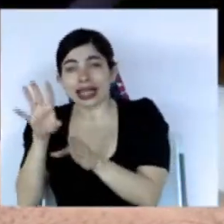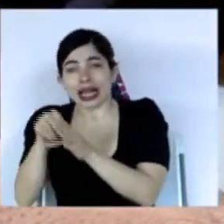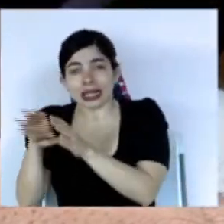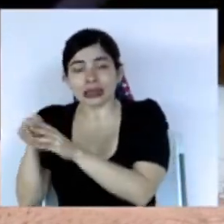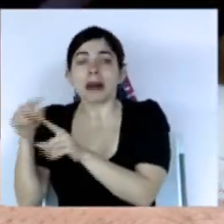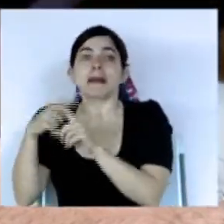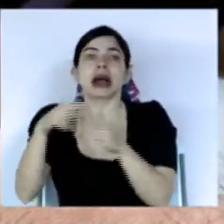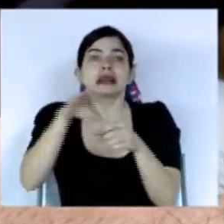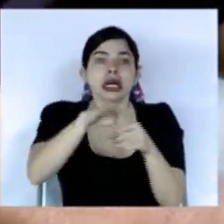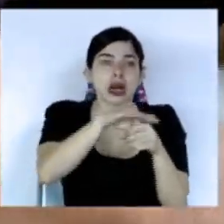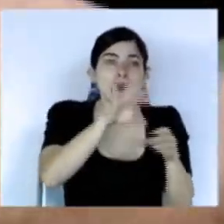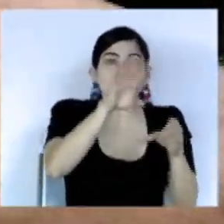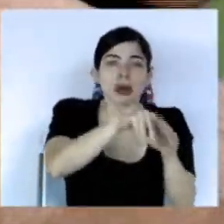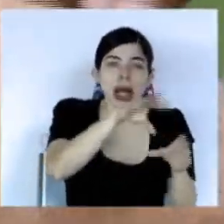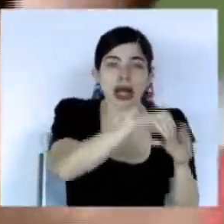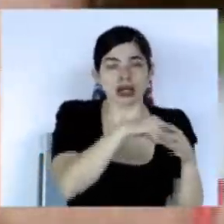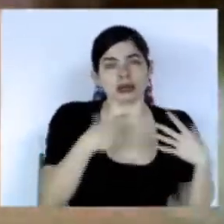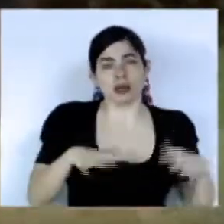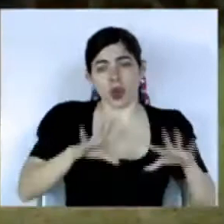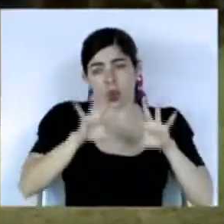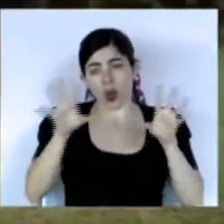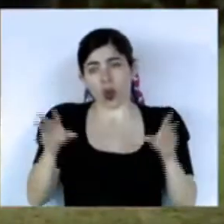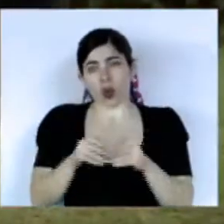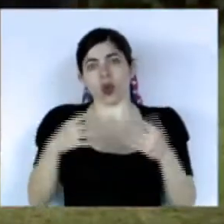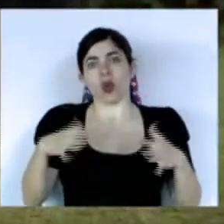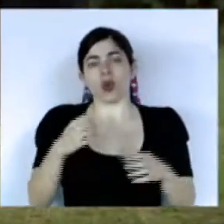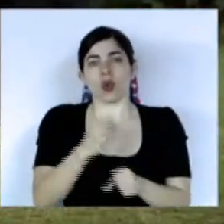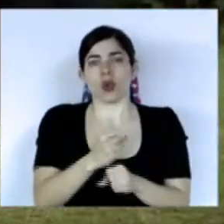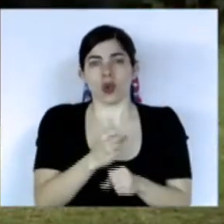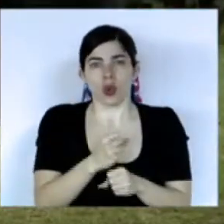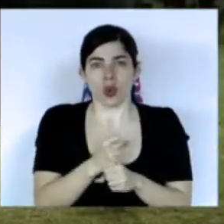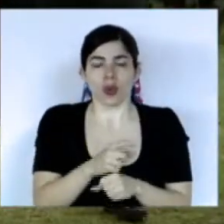agropecuario un fuerte aplauso por favor entonces para el comisario Jalde